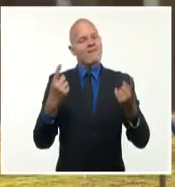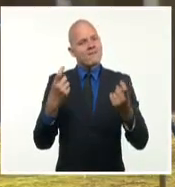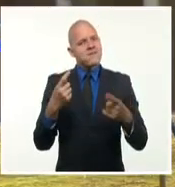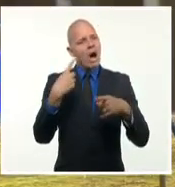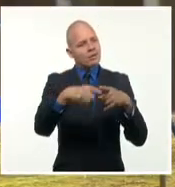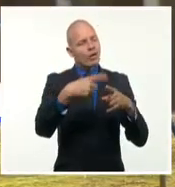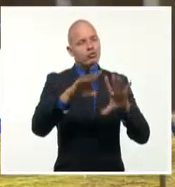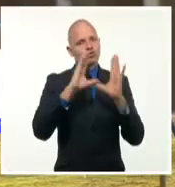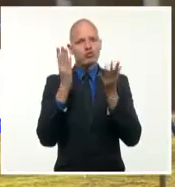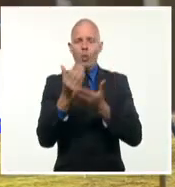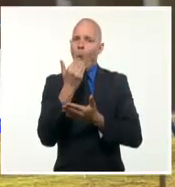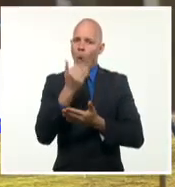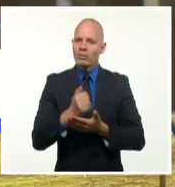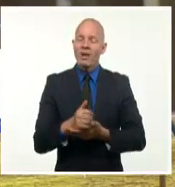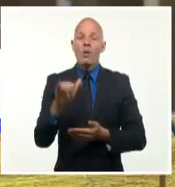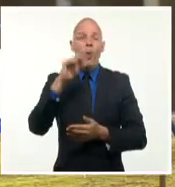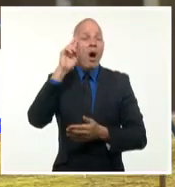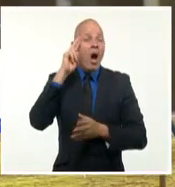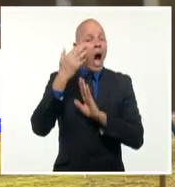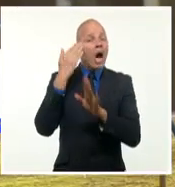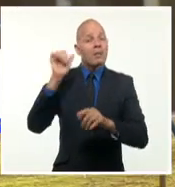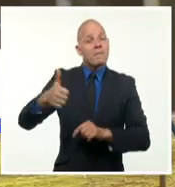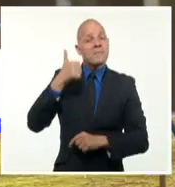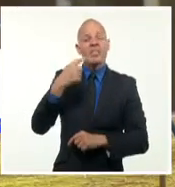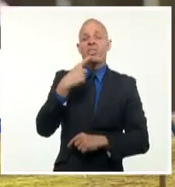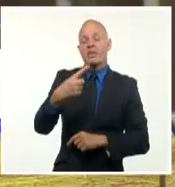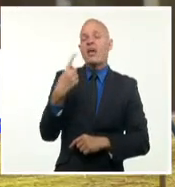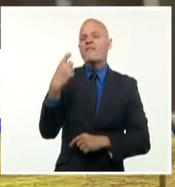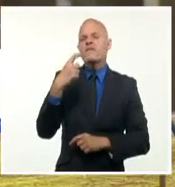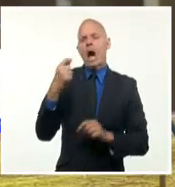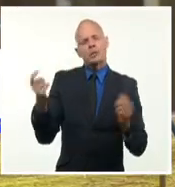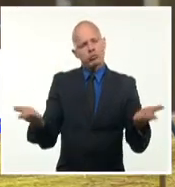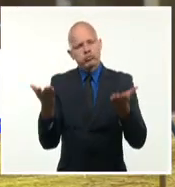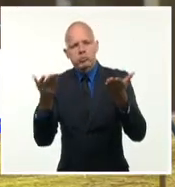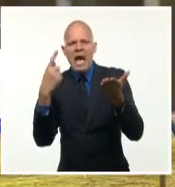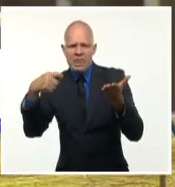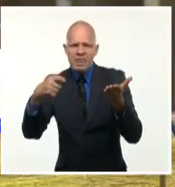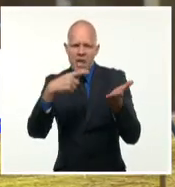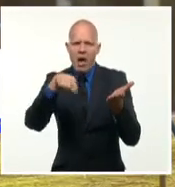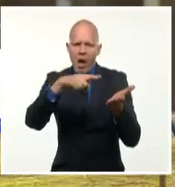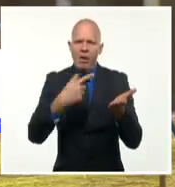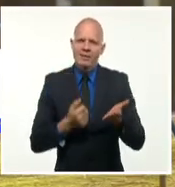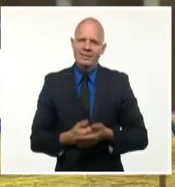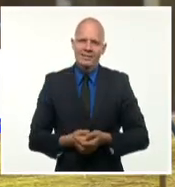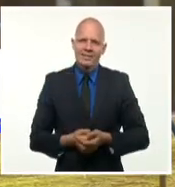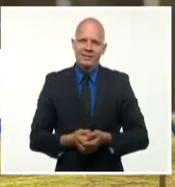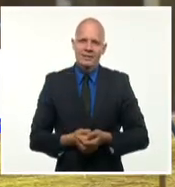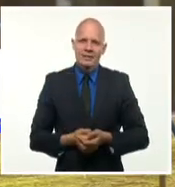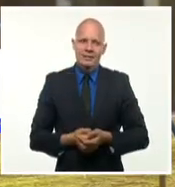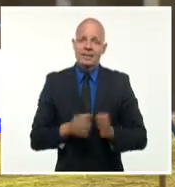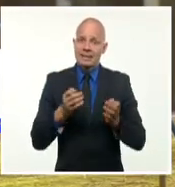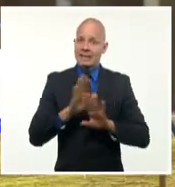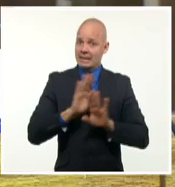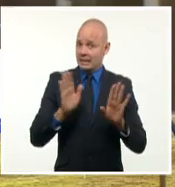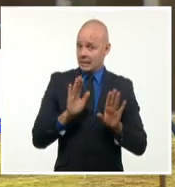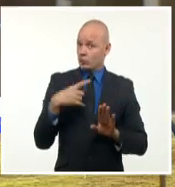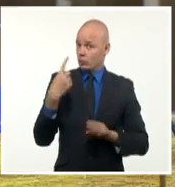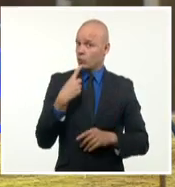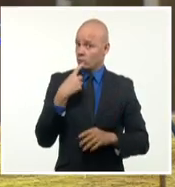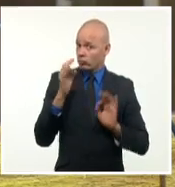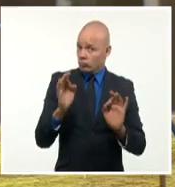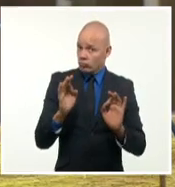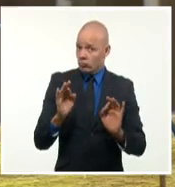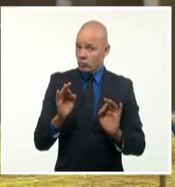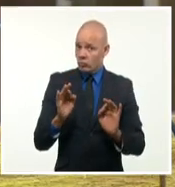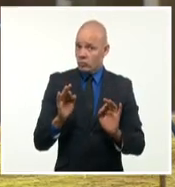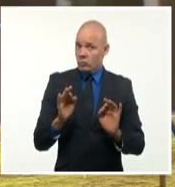esa prosperidad que dijo el presidente ahorita. Esa prosperidad que está en toda nuestra conceptualización, en